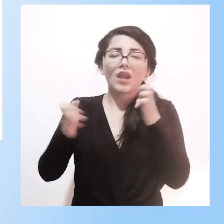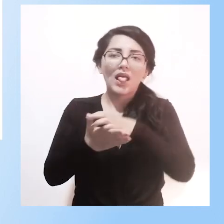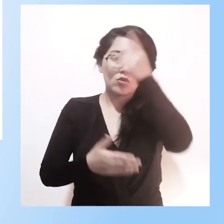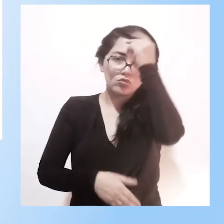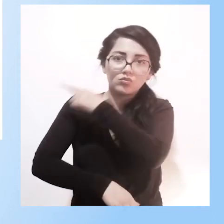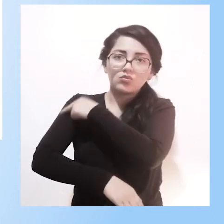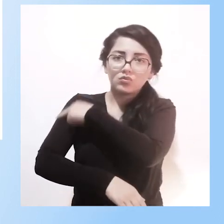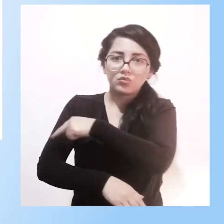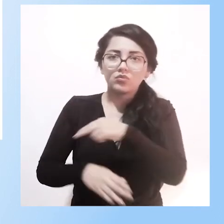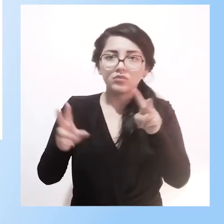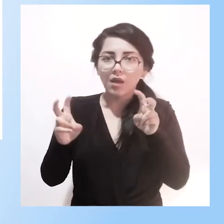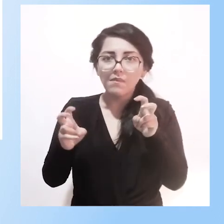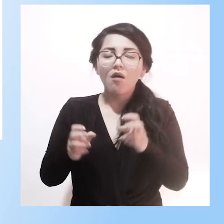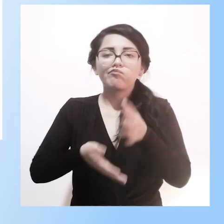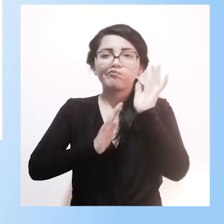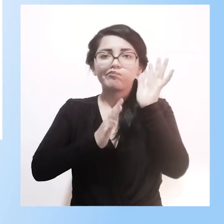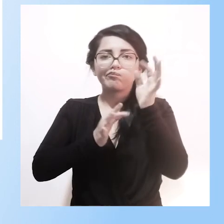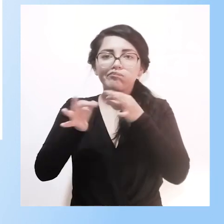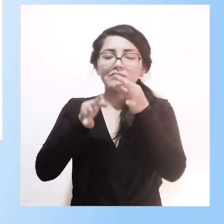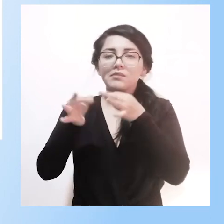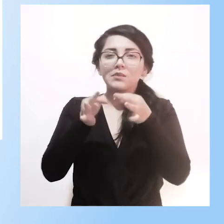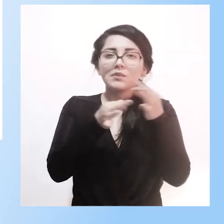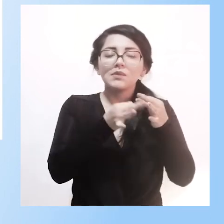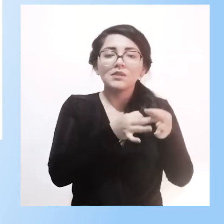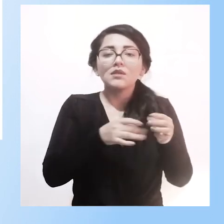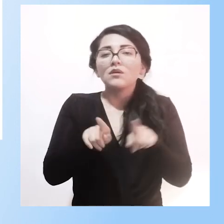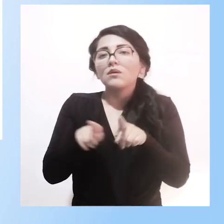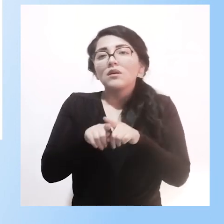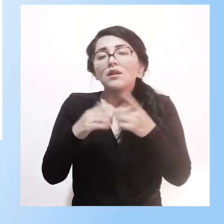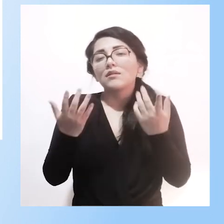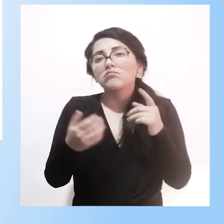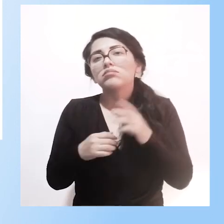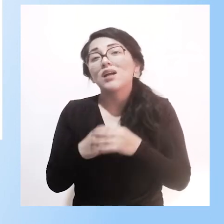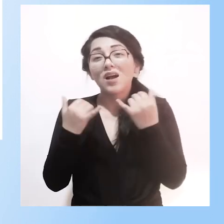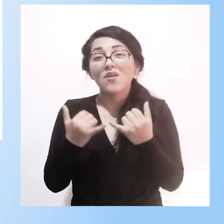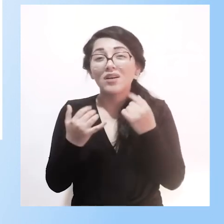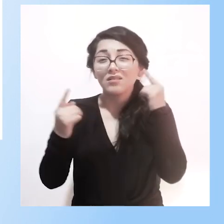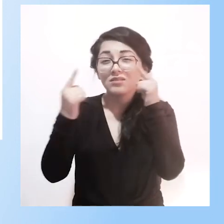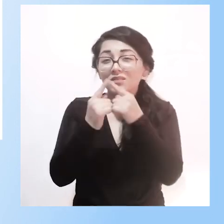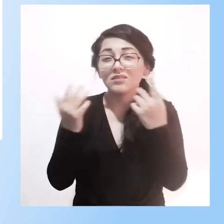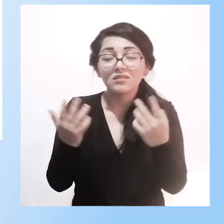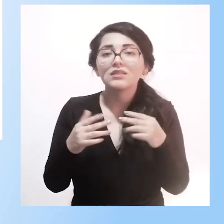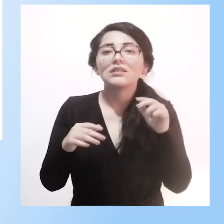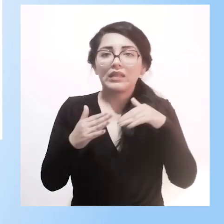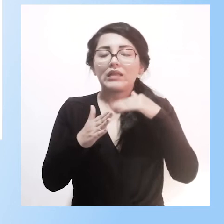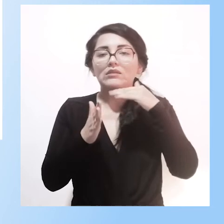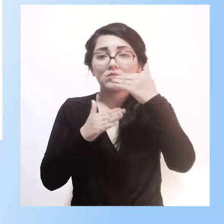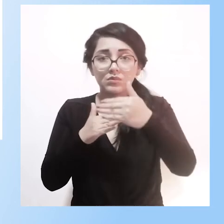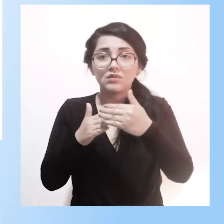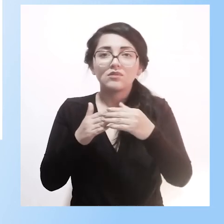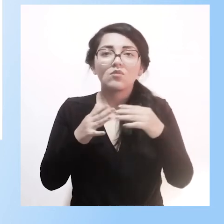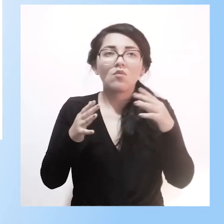hospitalaria y también la idea es sistematizar las acciones que sean sistematizables